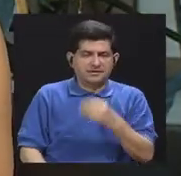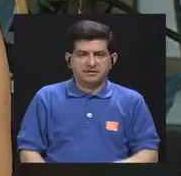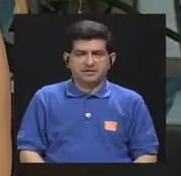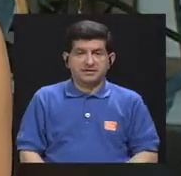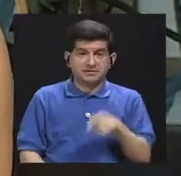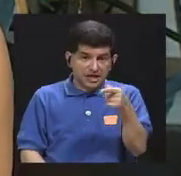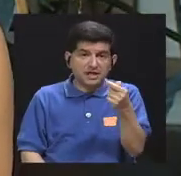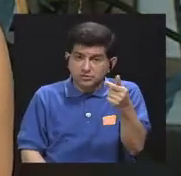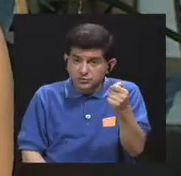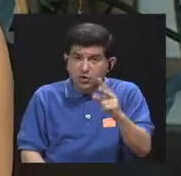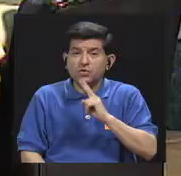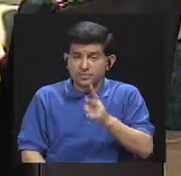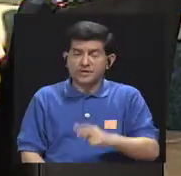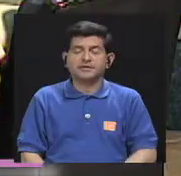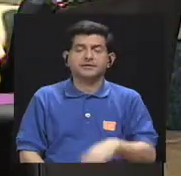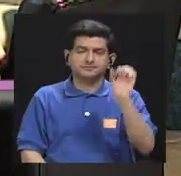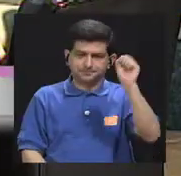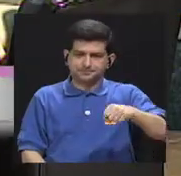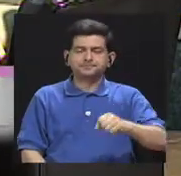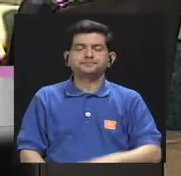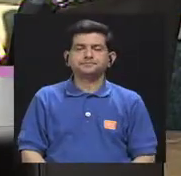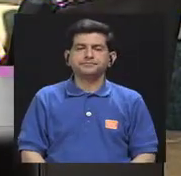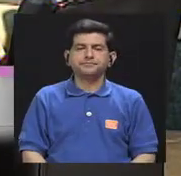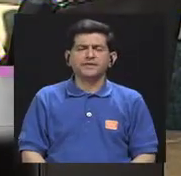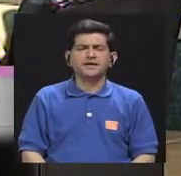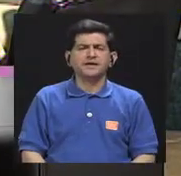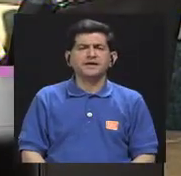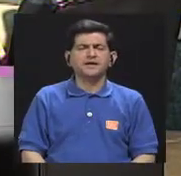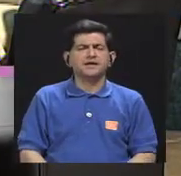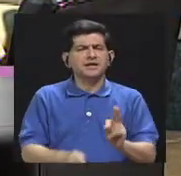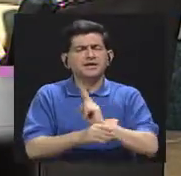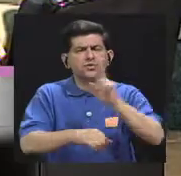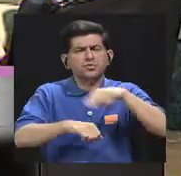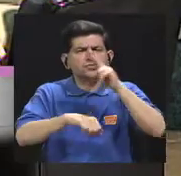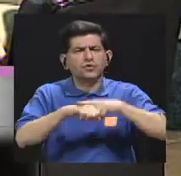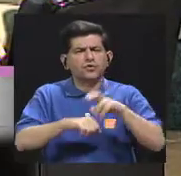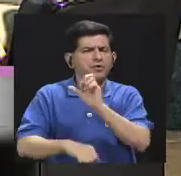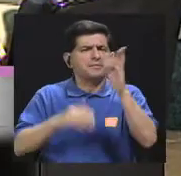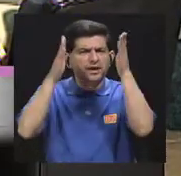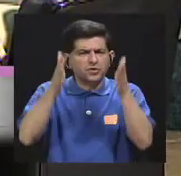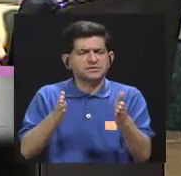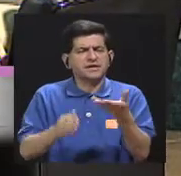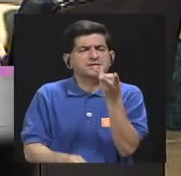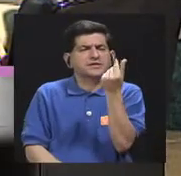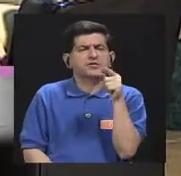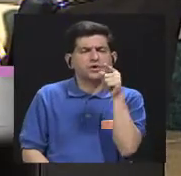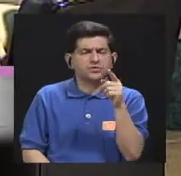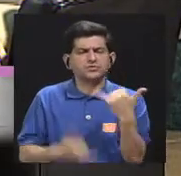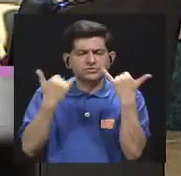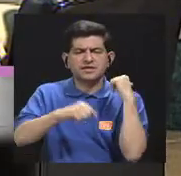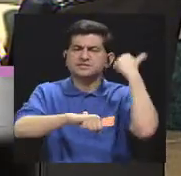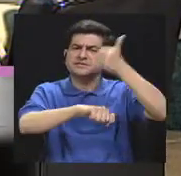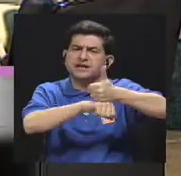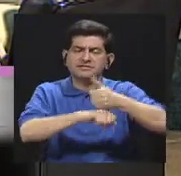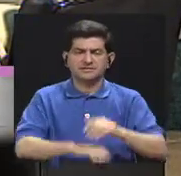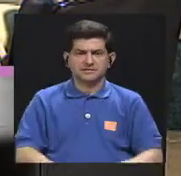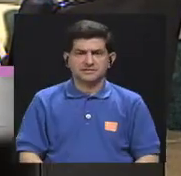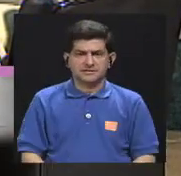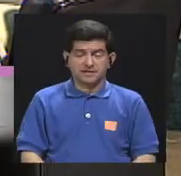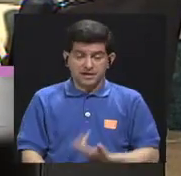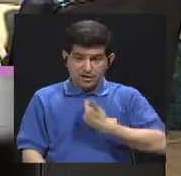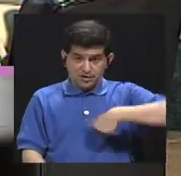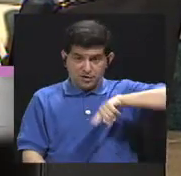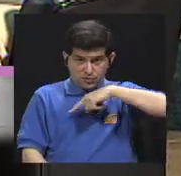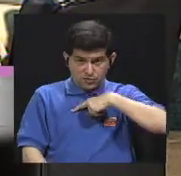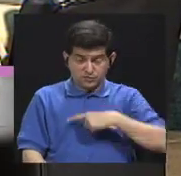sí es poco, la verdad. ¿Y cuánto es el consumo promedio del costarricense que ustedes han podido determinar? Sí, bueno,